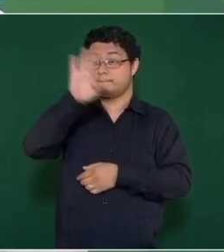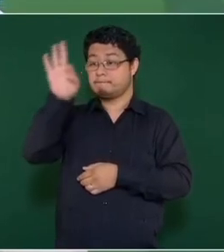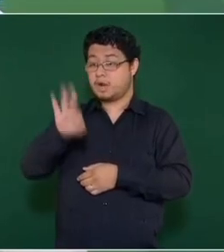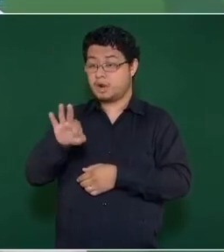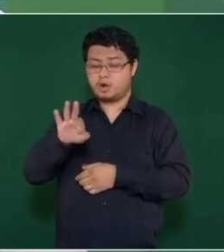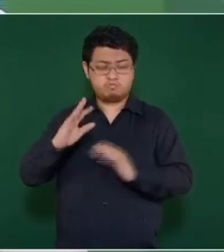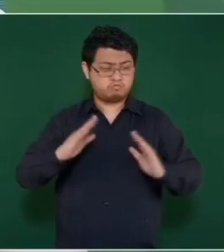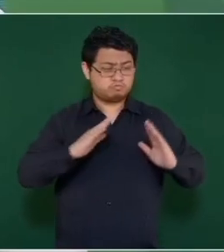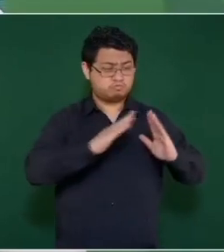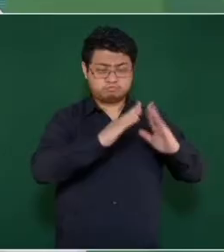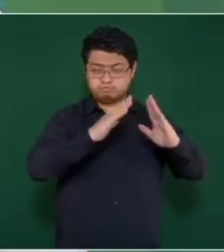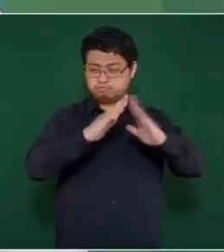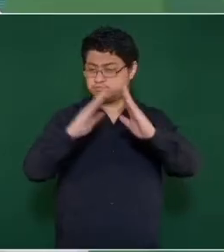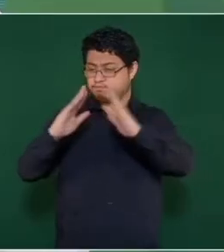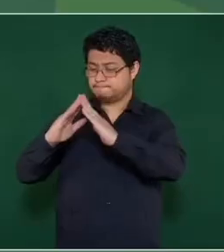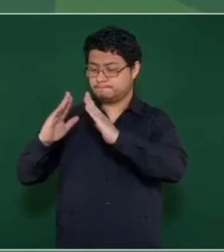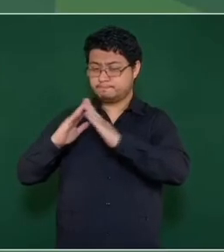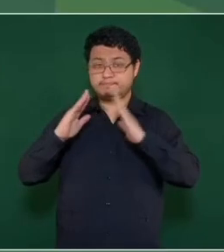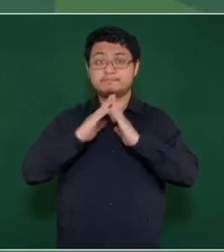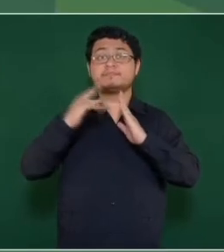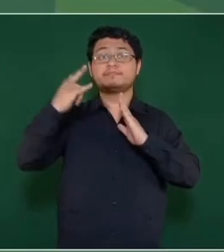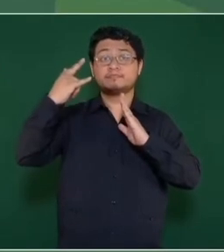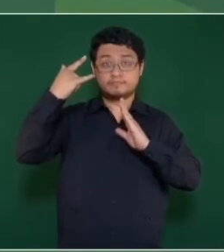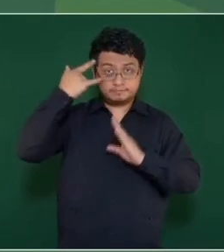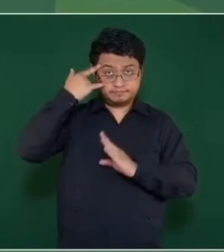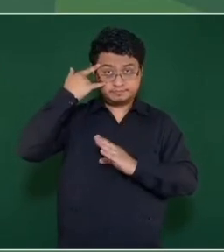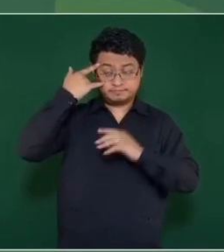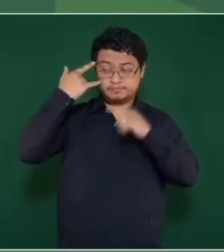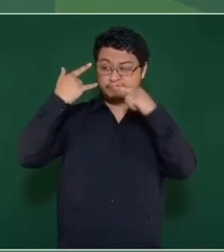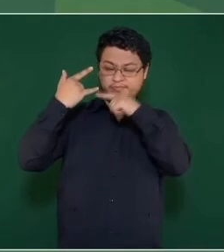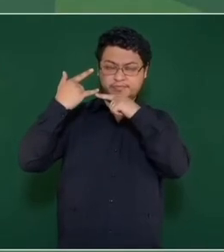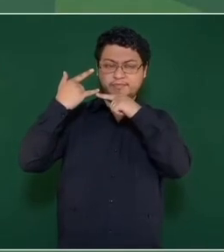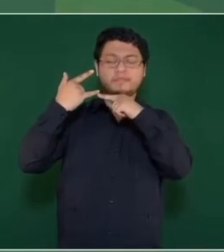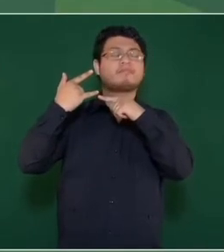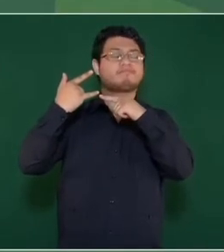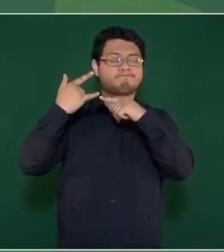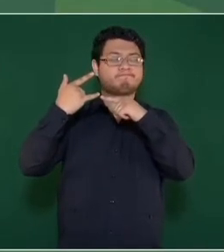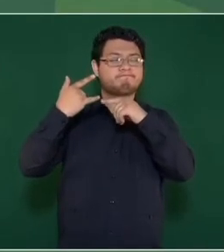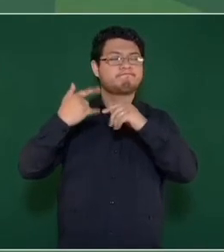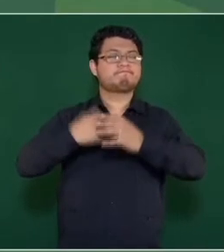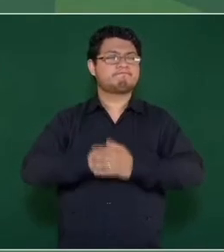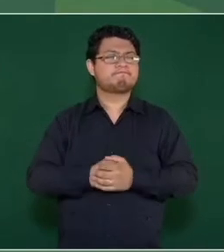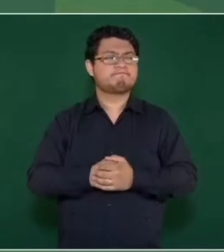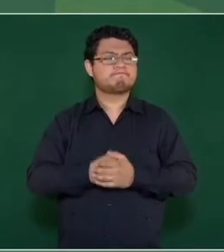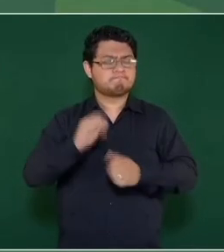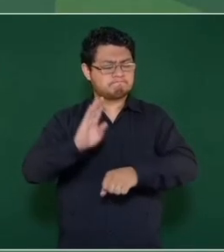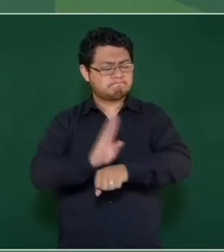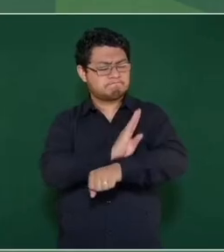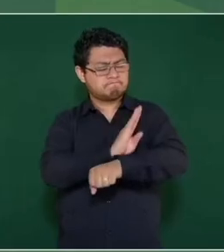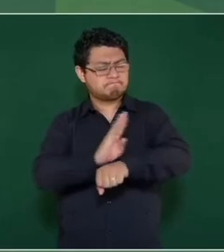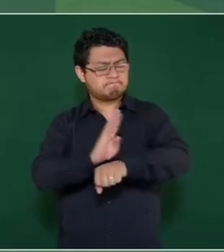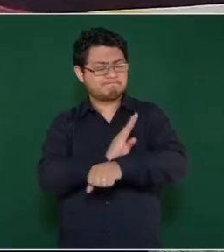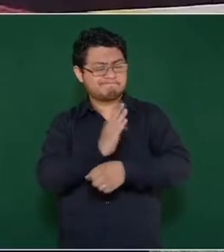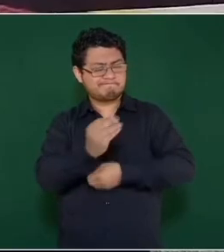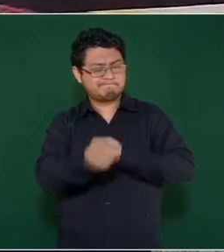hogares de Campeche se beneficia